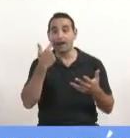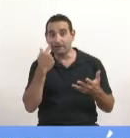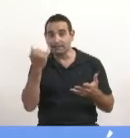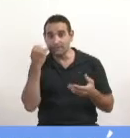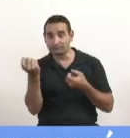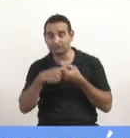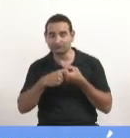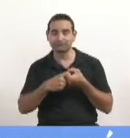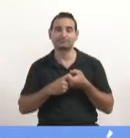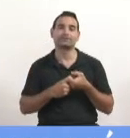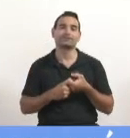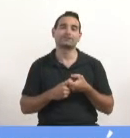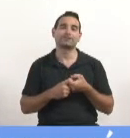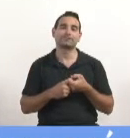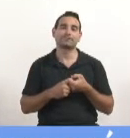han conectado.